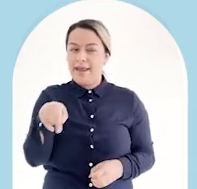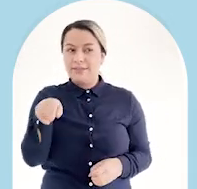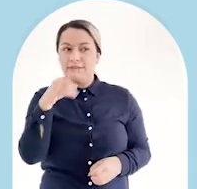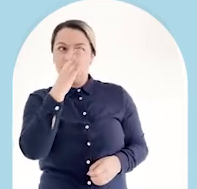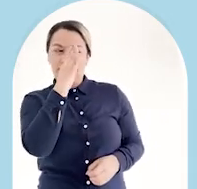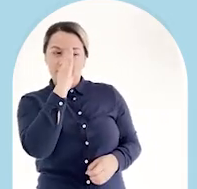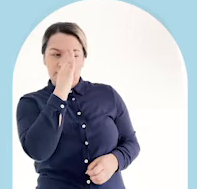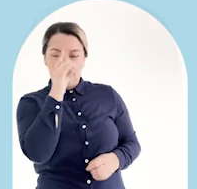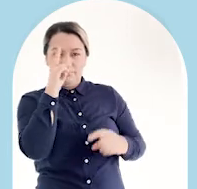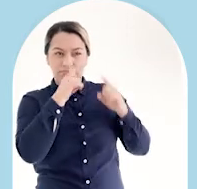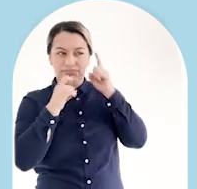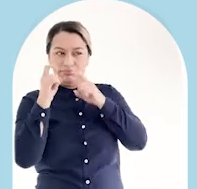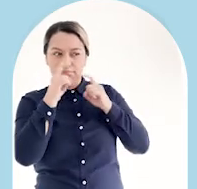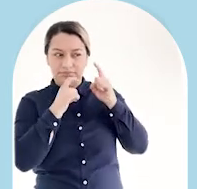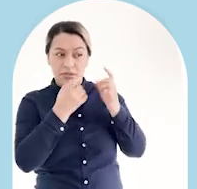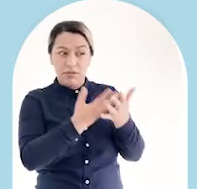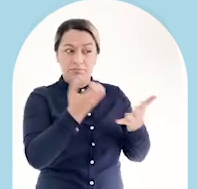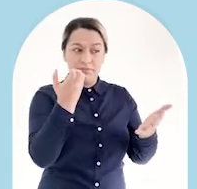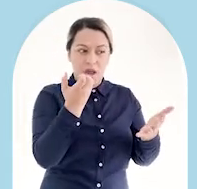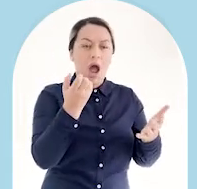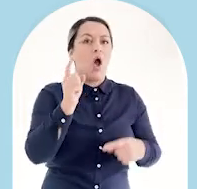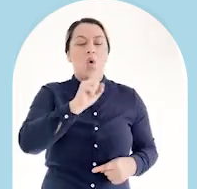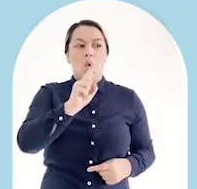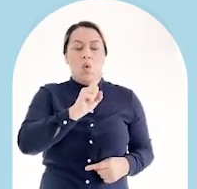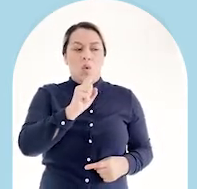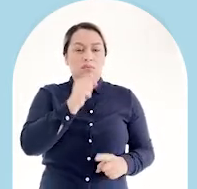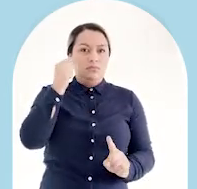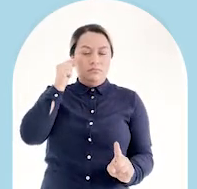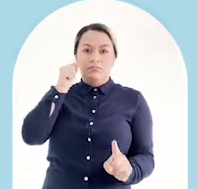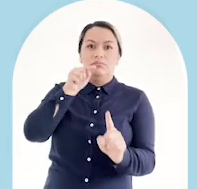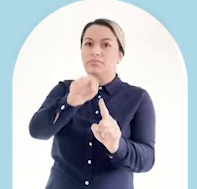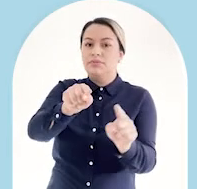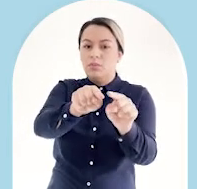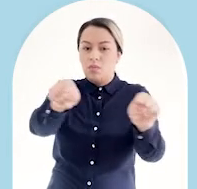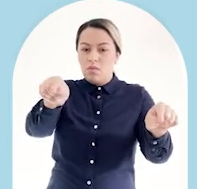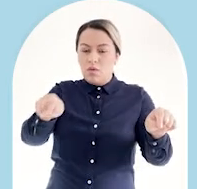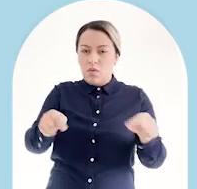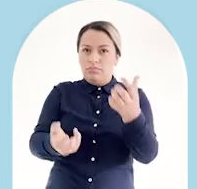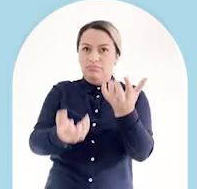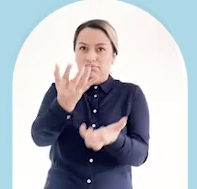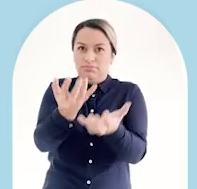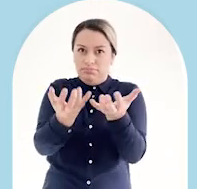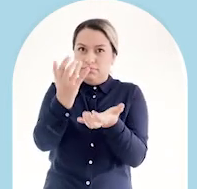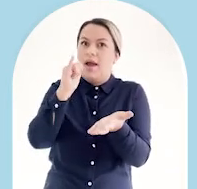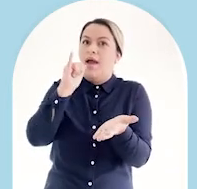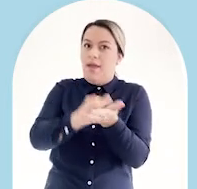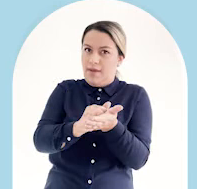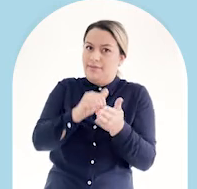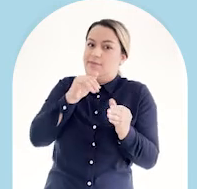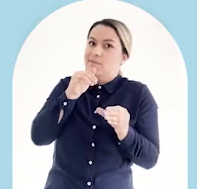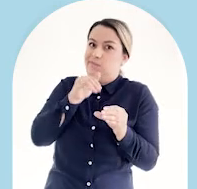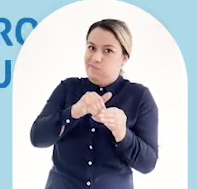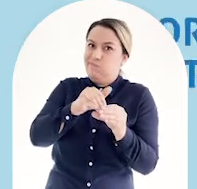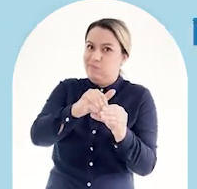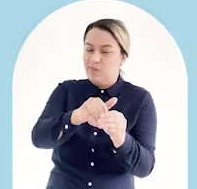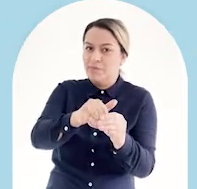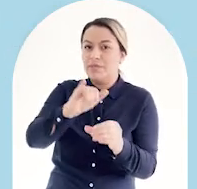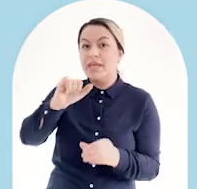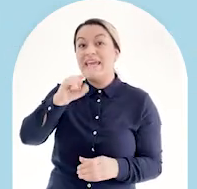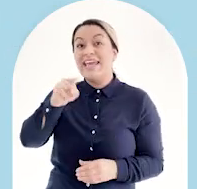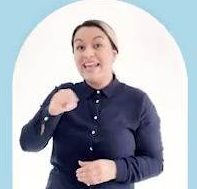Inés lo piensa dos veces antes de sacar cualquier peso. Ella sabe que ese ahorro es para enchapar su cocina.